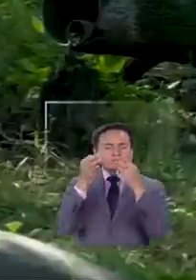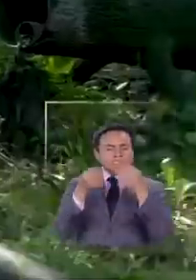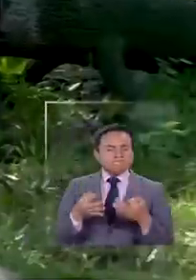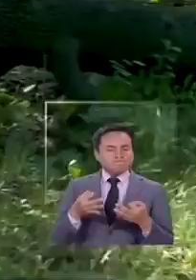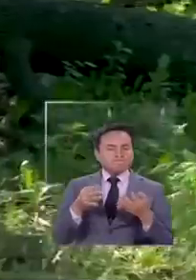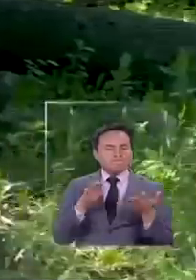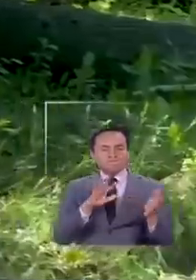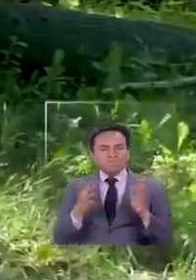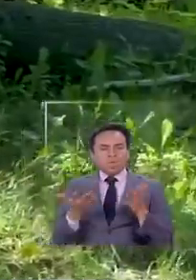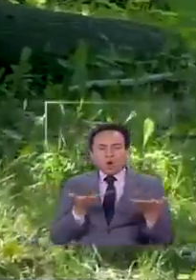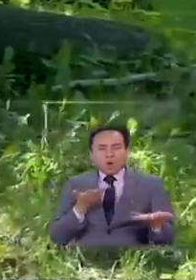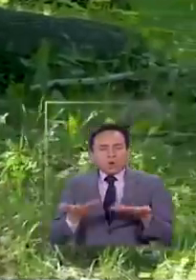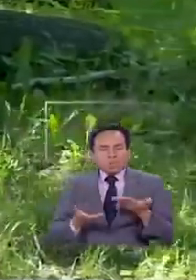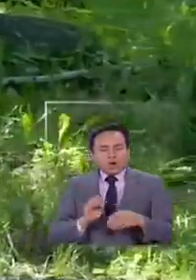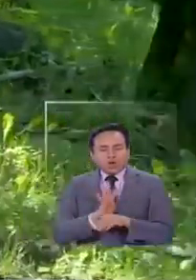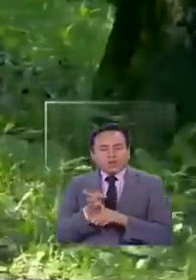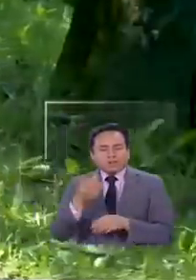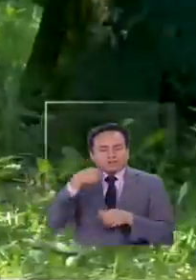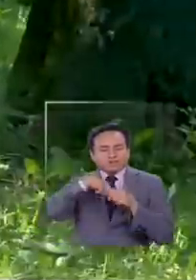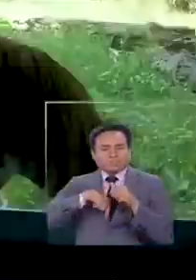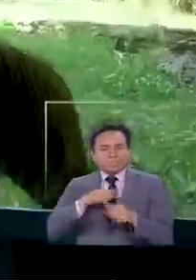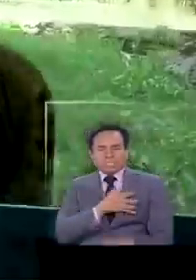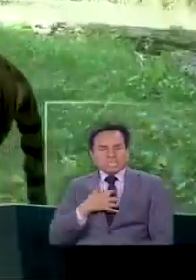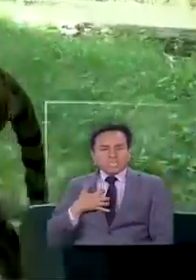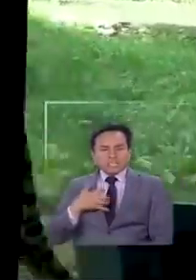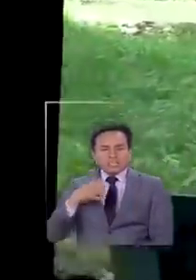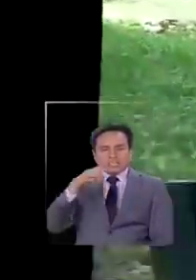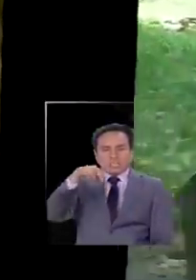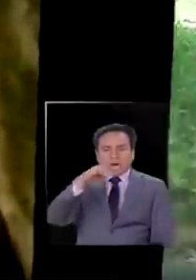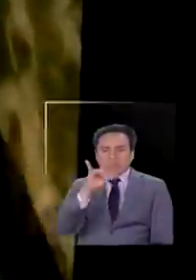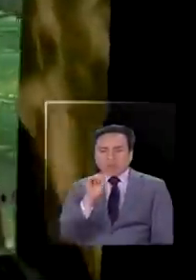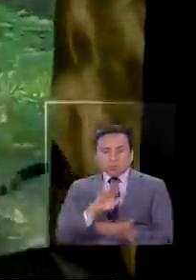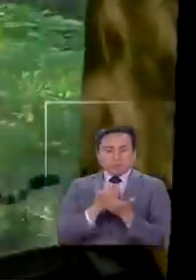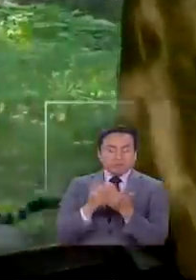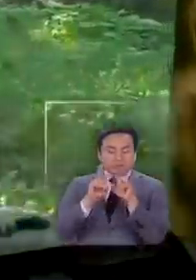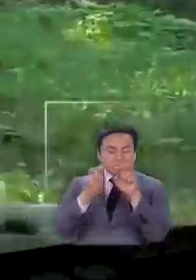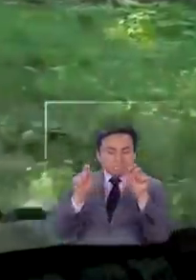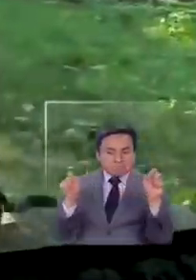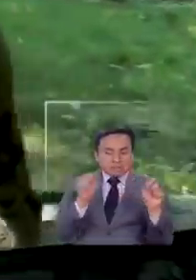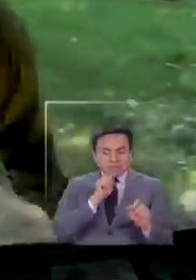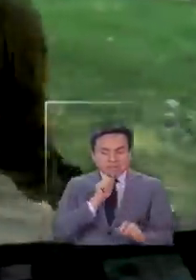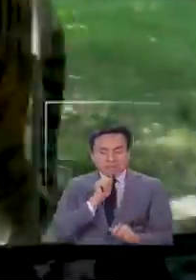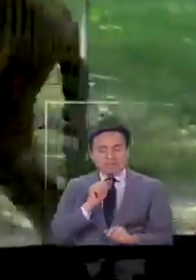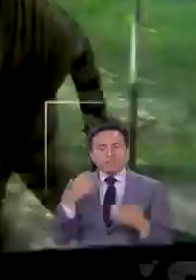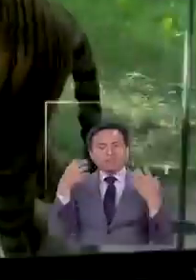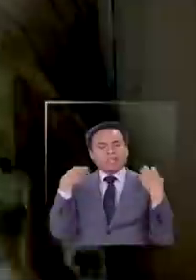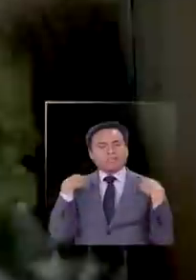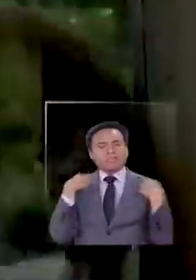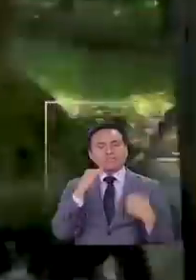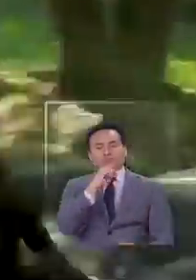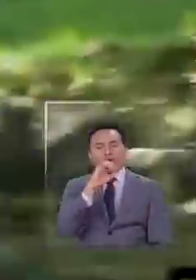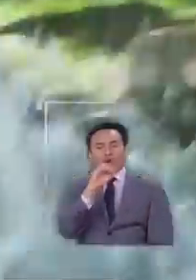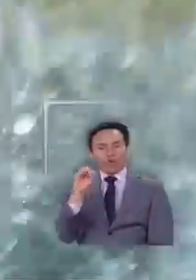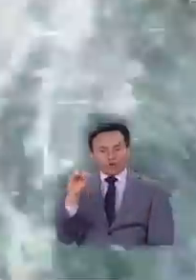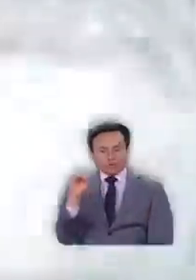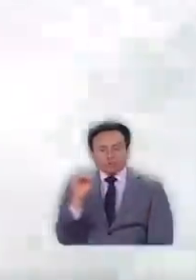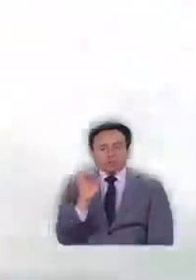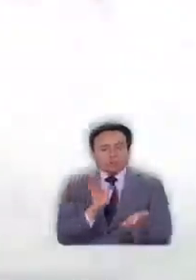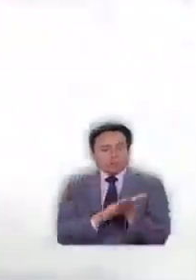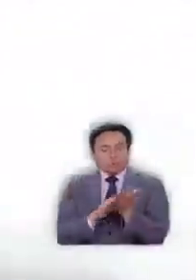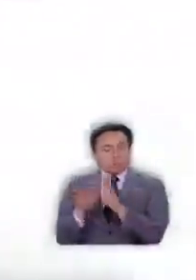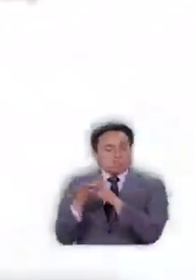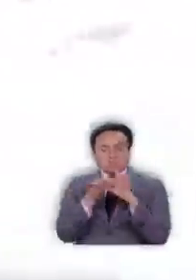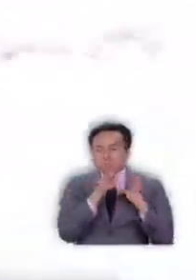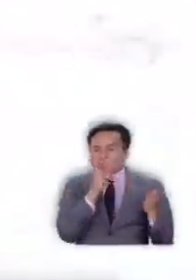determinar cómo actúa el coronavirus en tigres como Nadia los responsables del zoológico también recordaron que no hay evidencia de que los